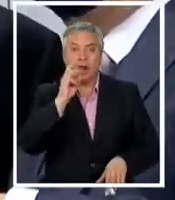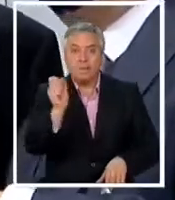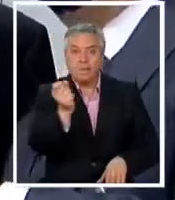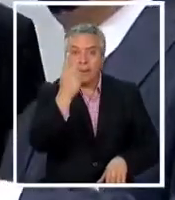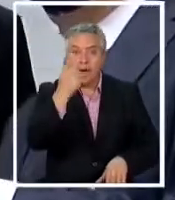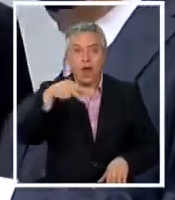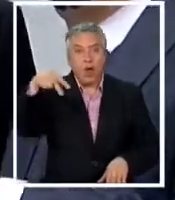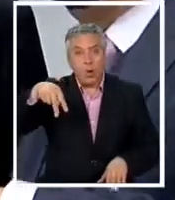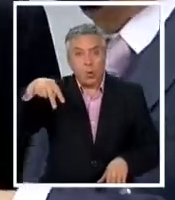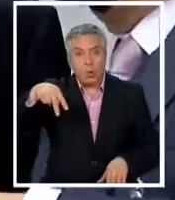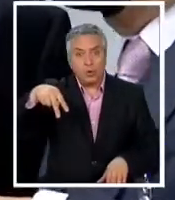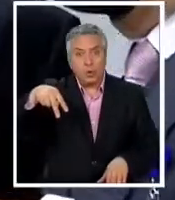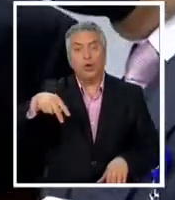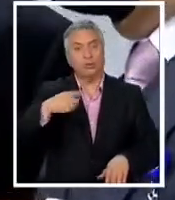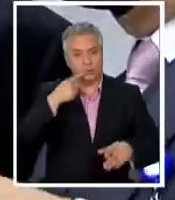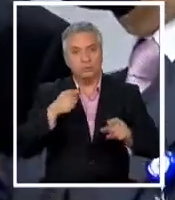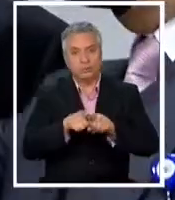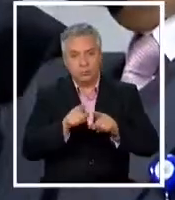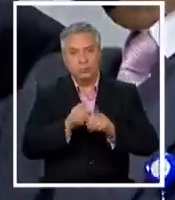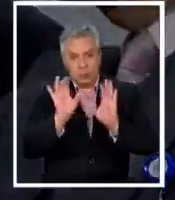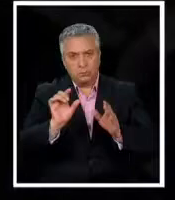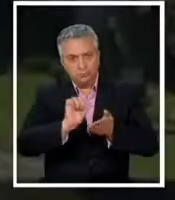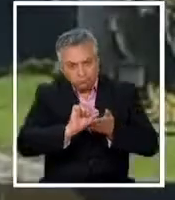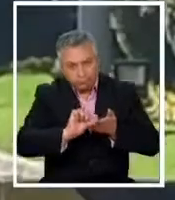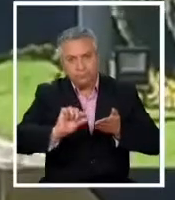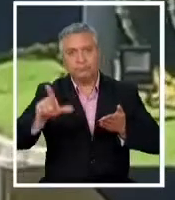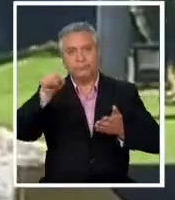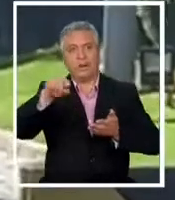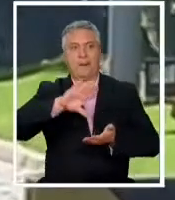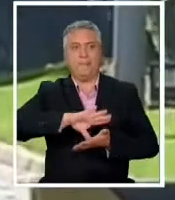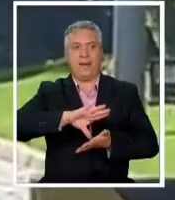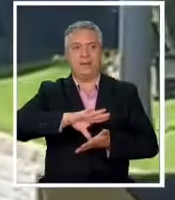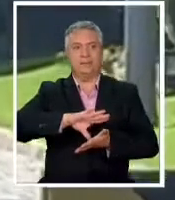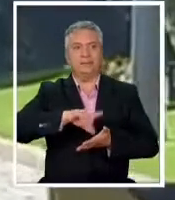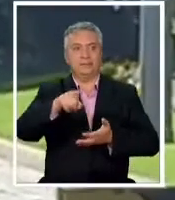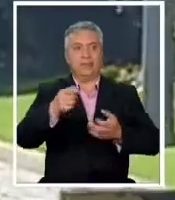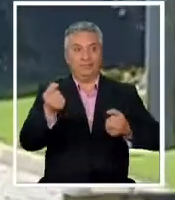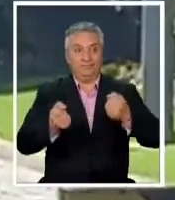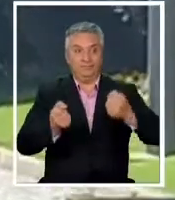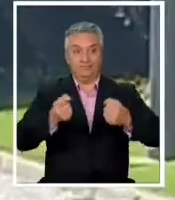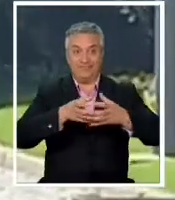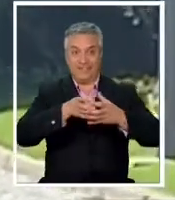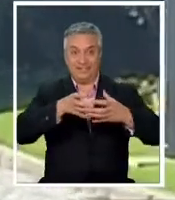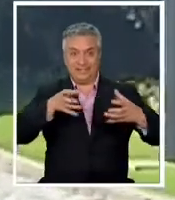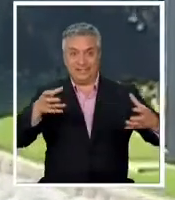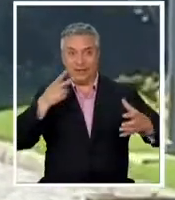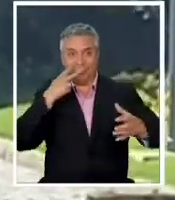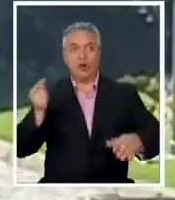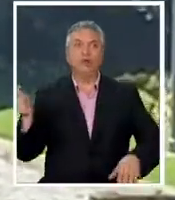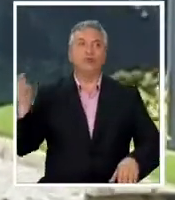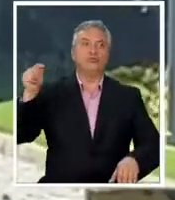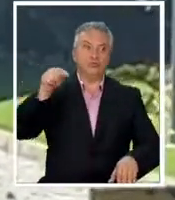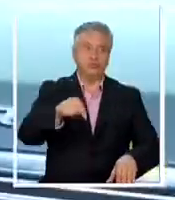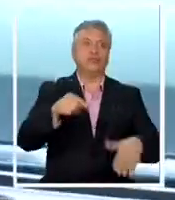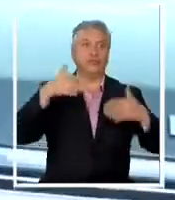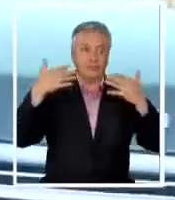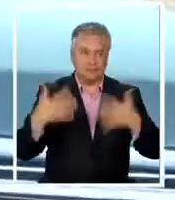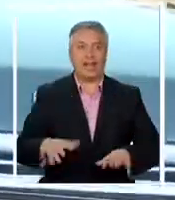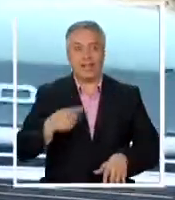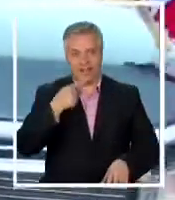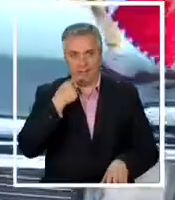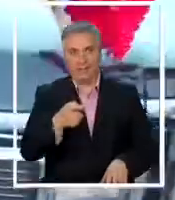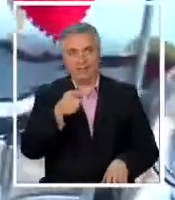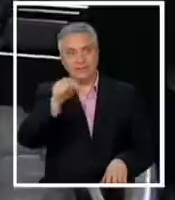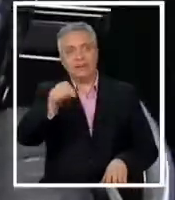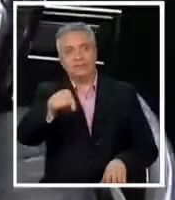junio se convertirá en epicentro político del país. El tradicional Ford Galaxy ya arribó como muestra de que no queda nada. En él,